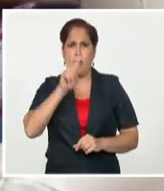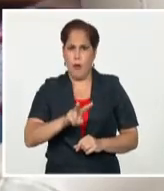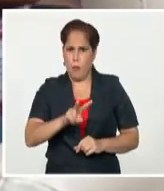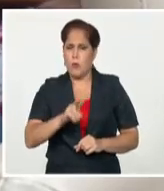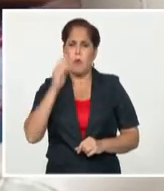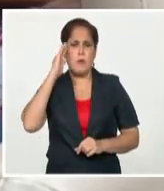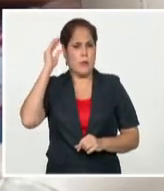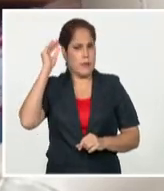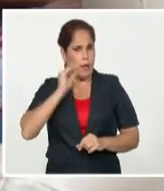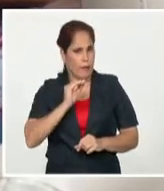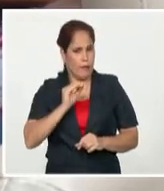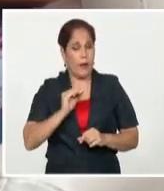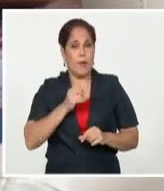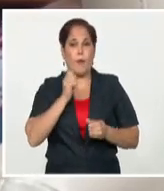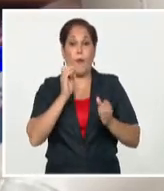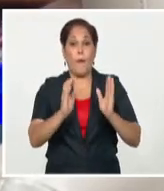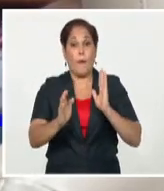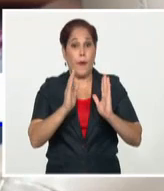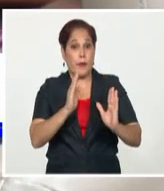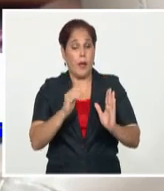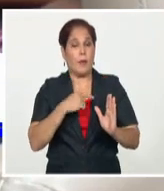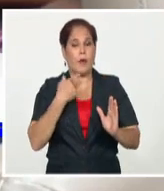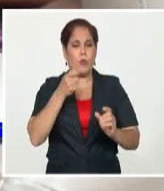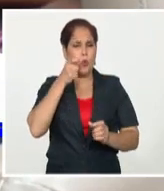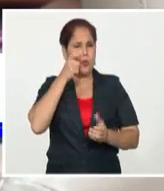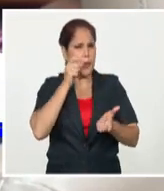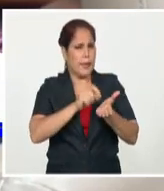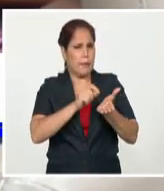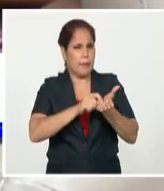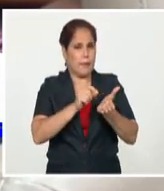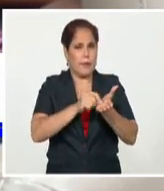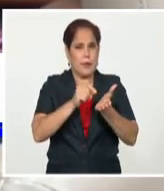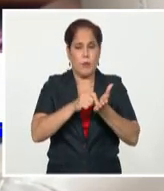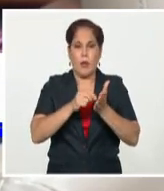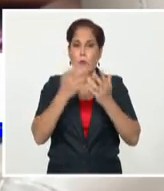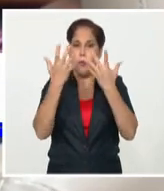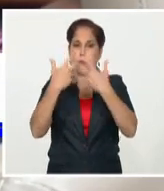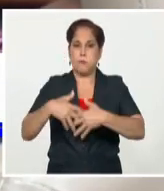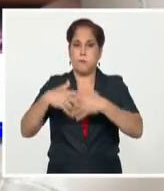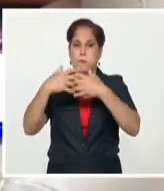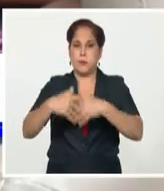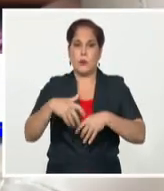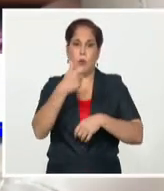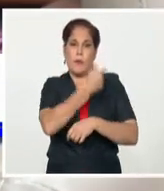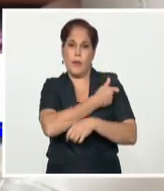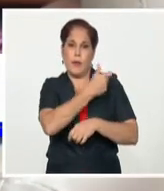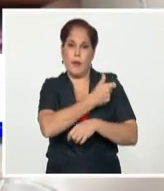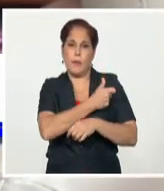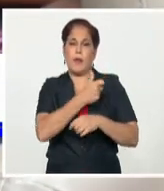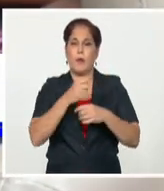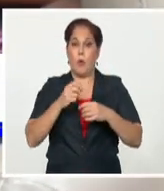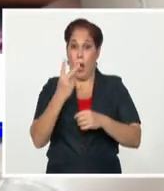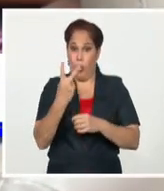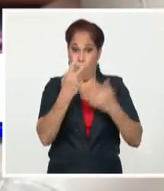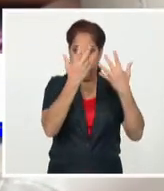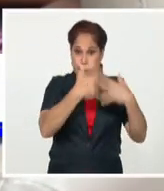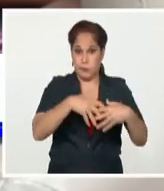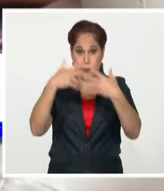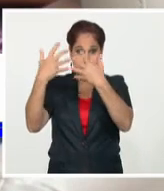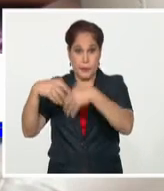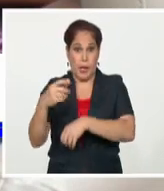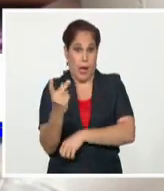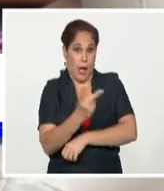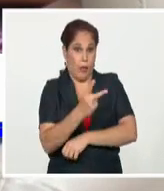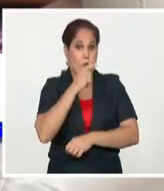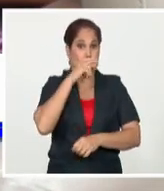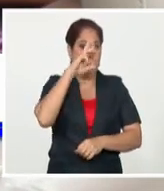de toda la etapa. Hemos inversionado también el sistema productivo en las dos plantas, es decir, de